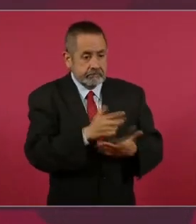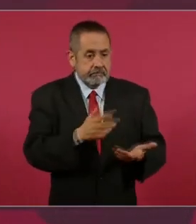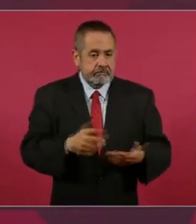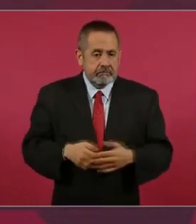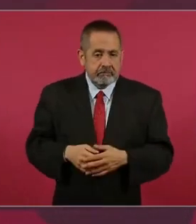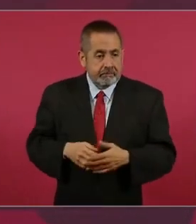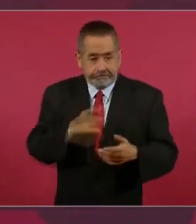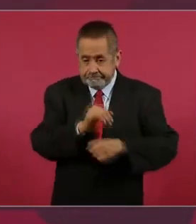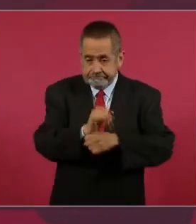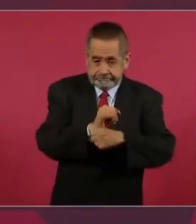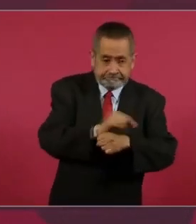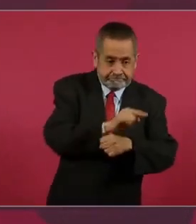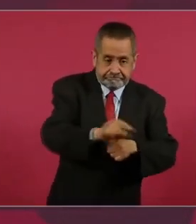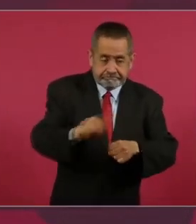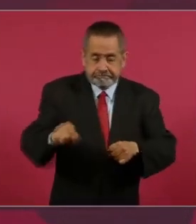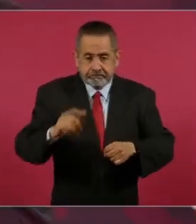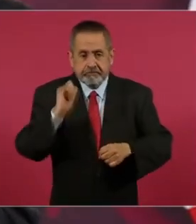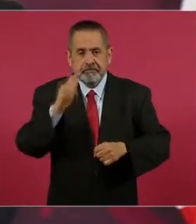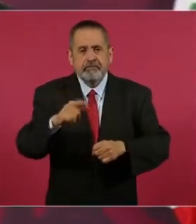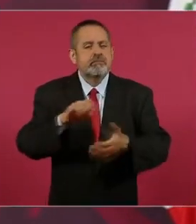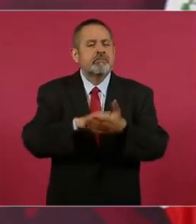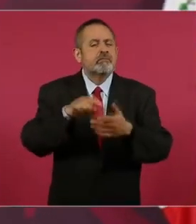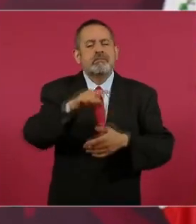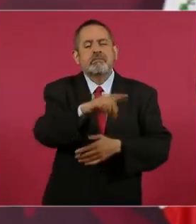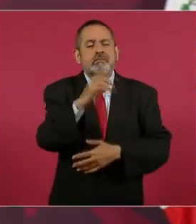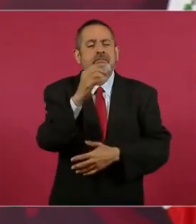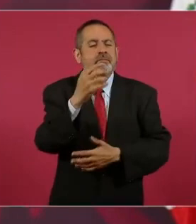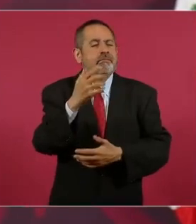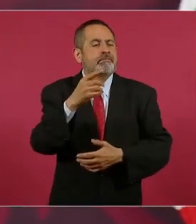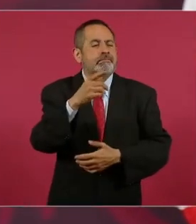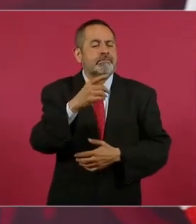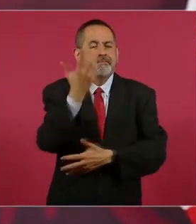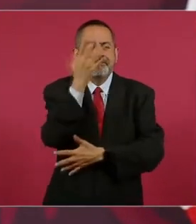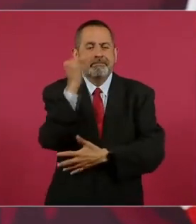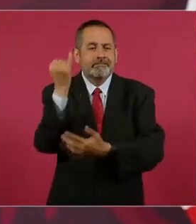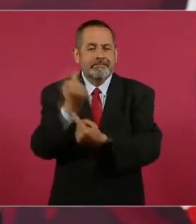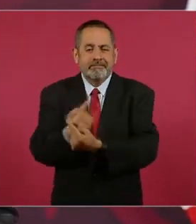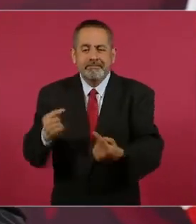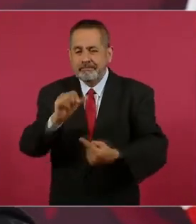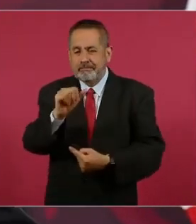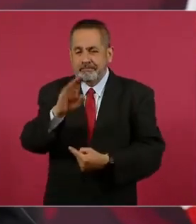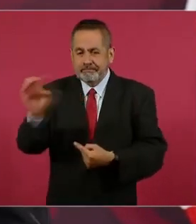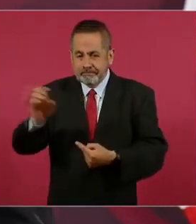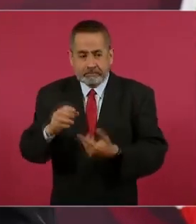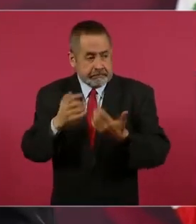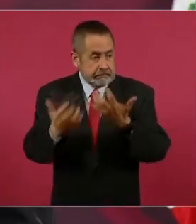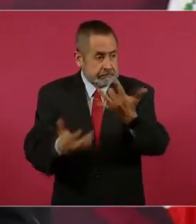investigue lo del incendio de la guardería ABC, palo.